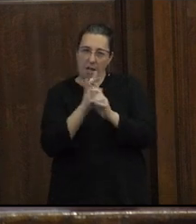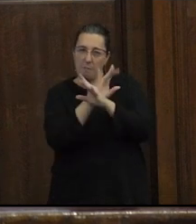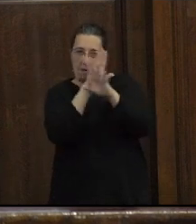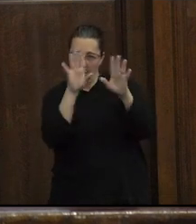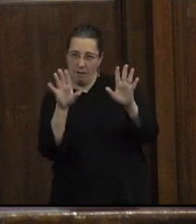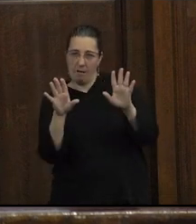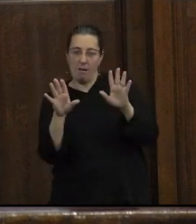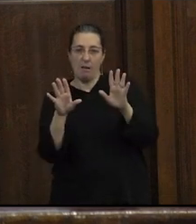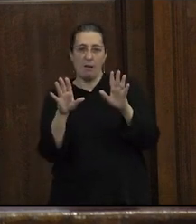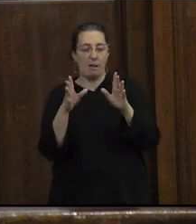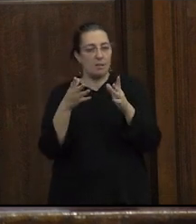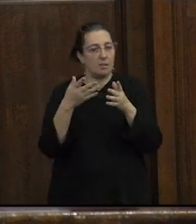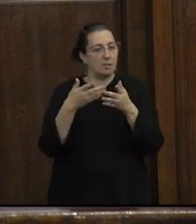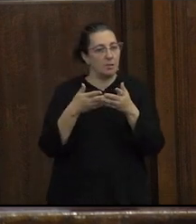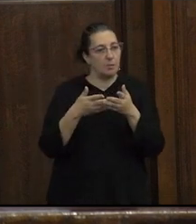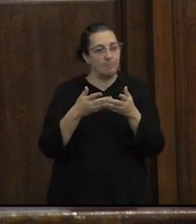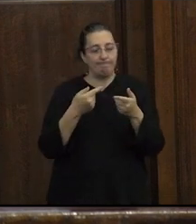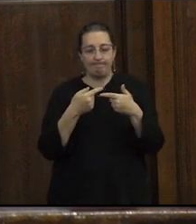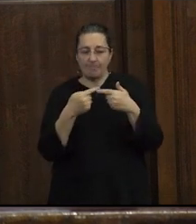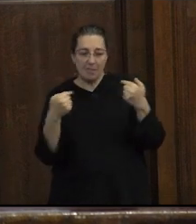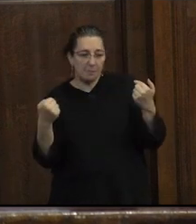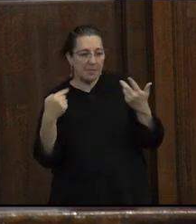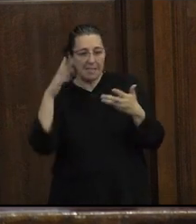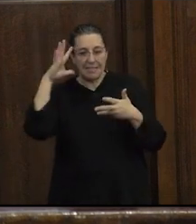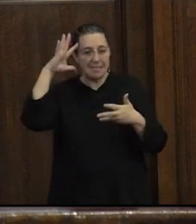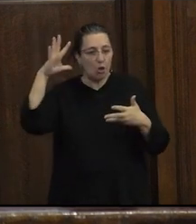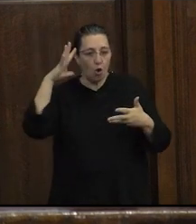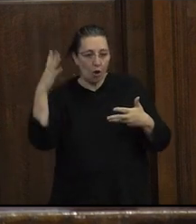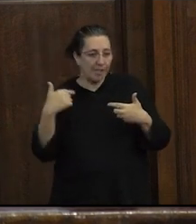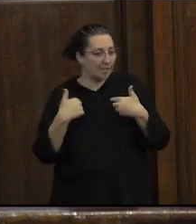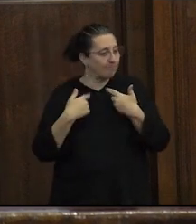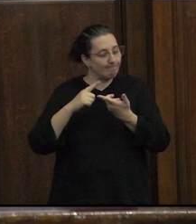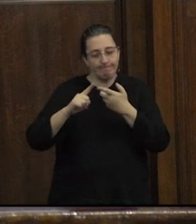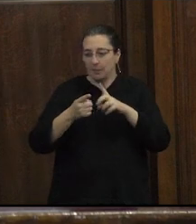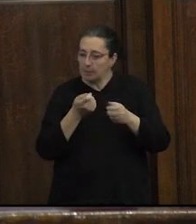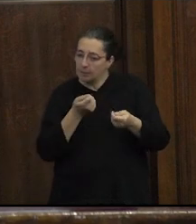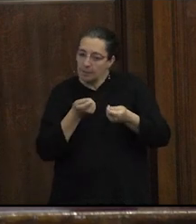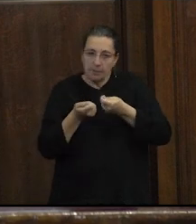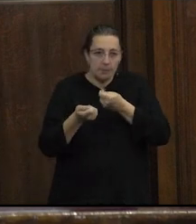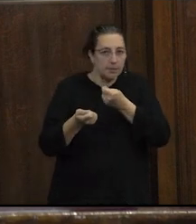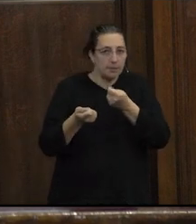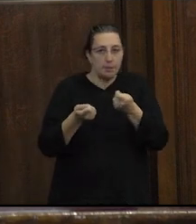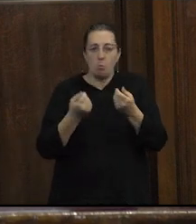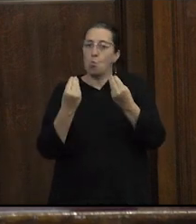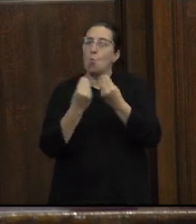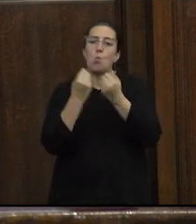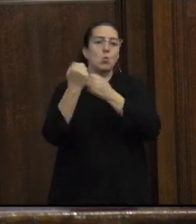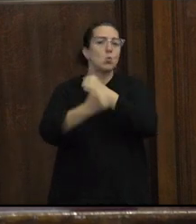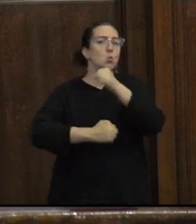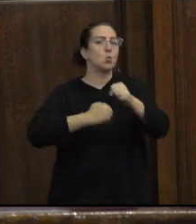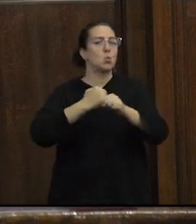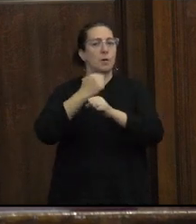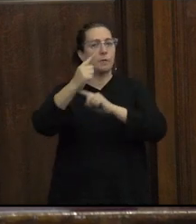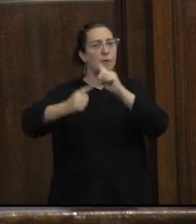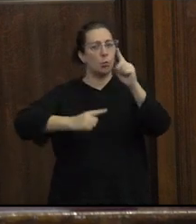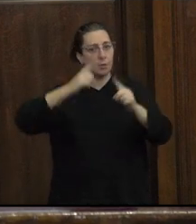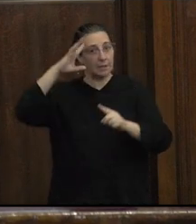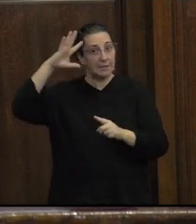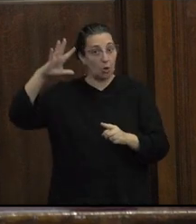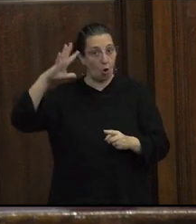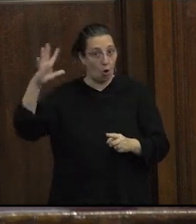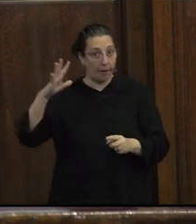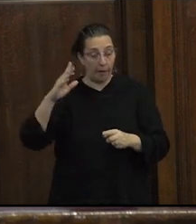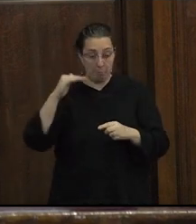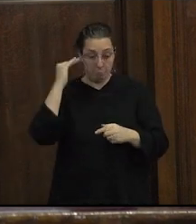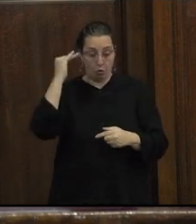relación tensa con la propia disciplina psicológica estuve muchos años en la Facultad de Psicología ejerciendo docencia pero